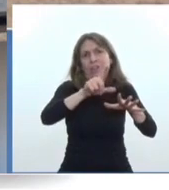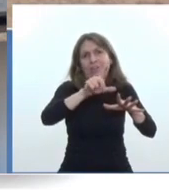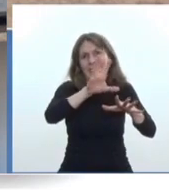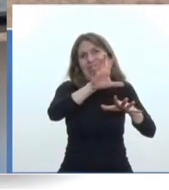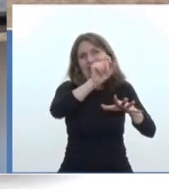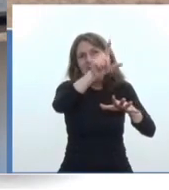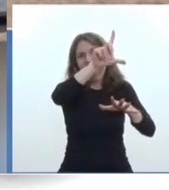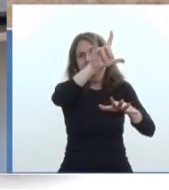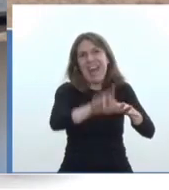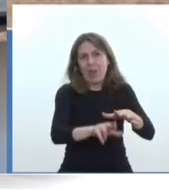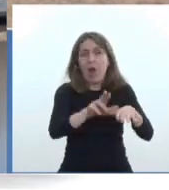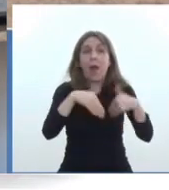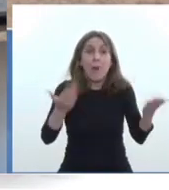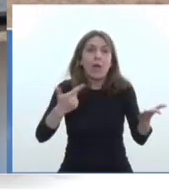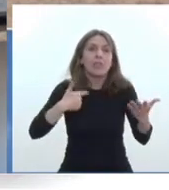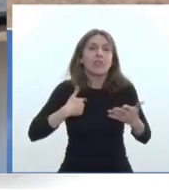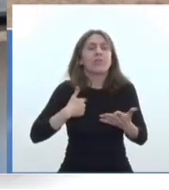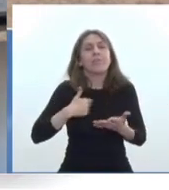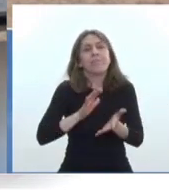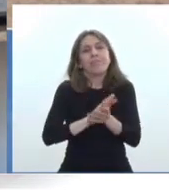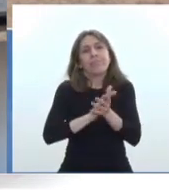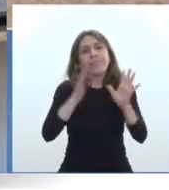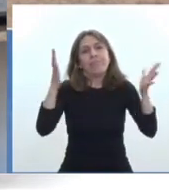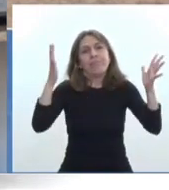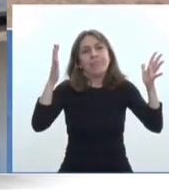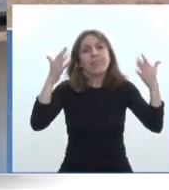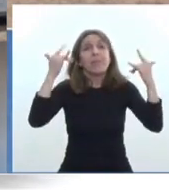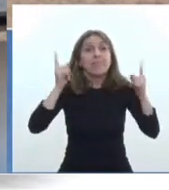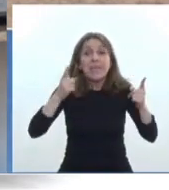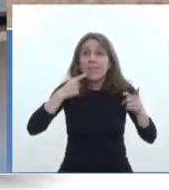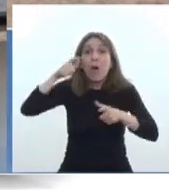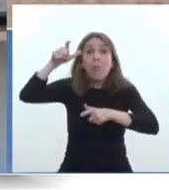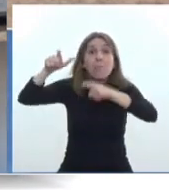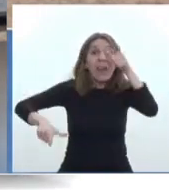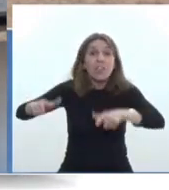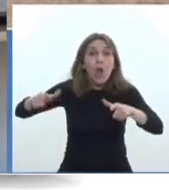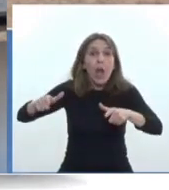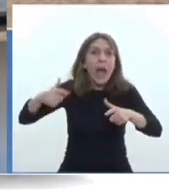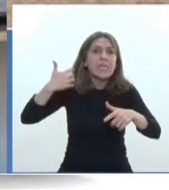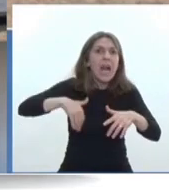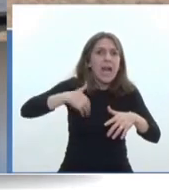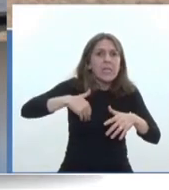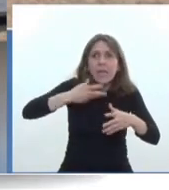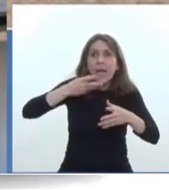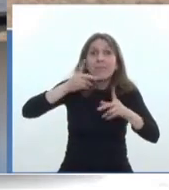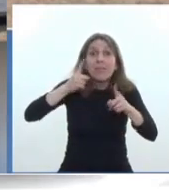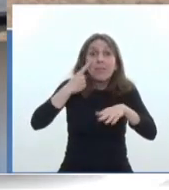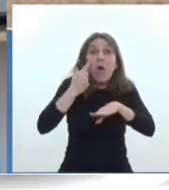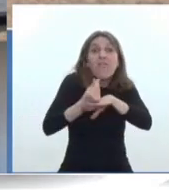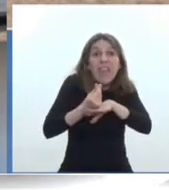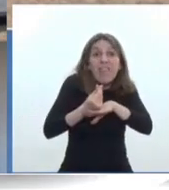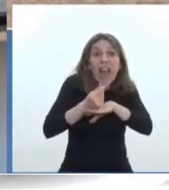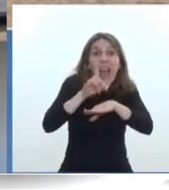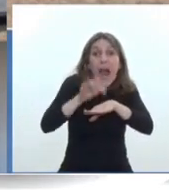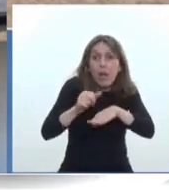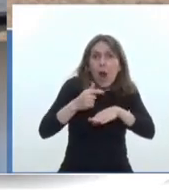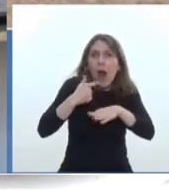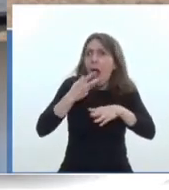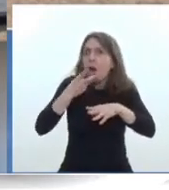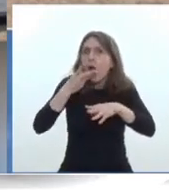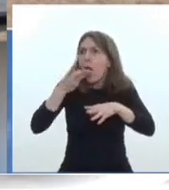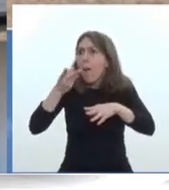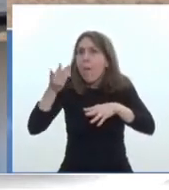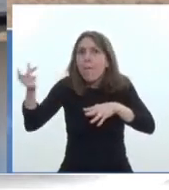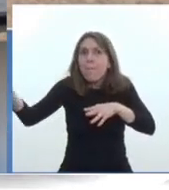celebro que allí donde los argentinos no pueden llegar porque no tienen un crédito y no pueden acceder a un